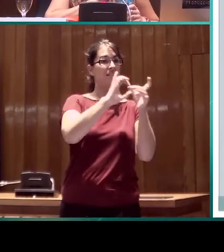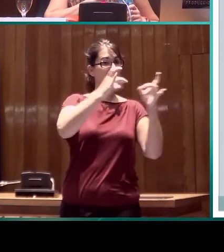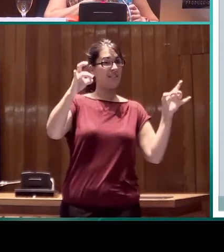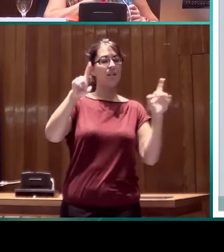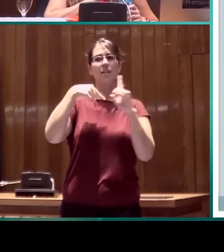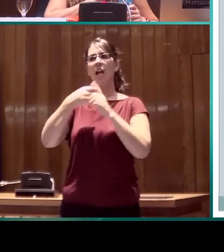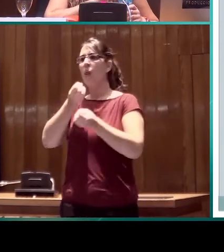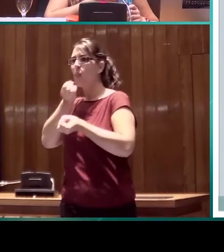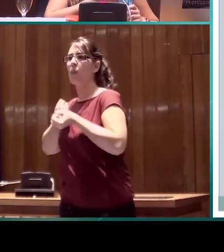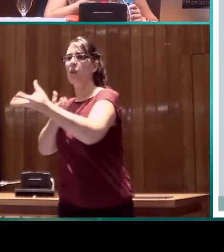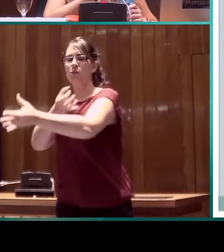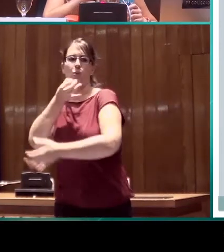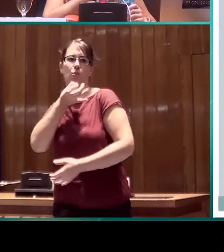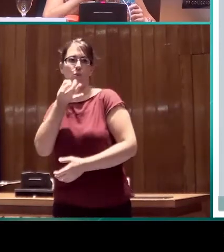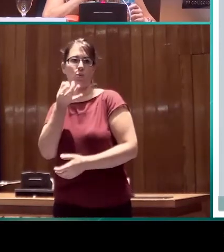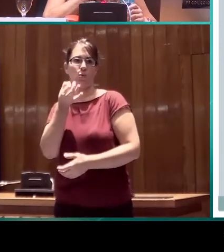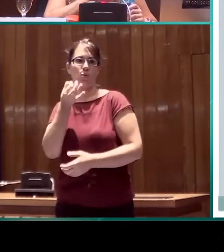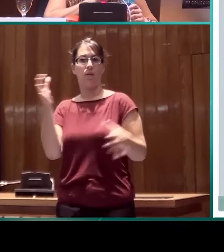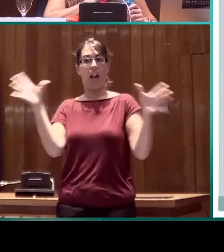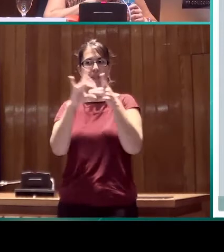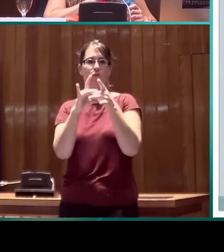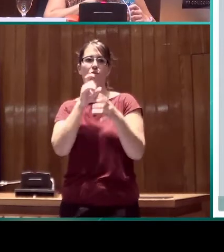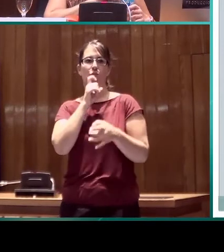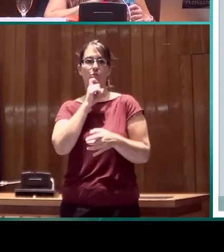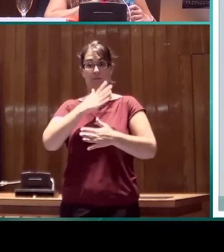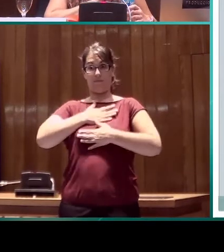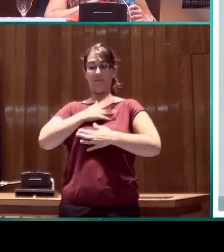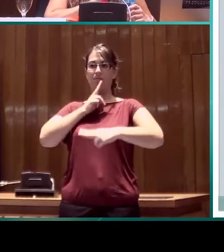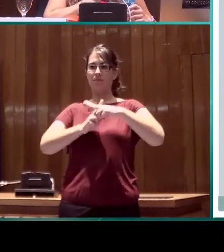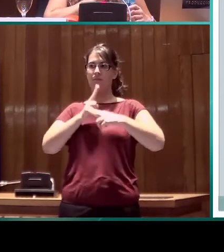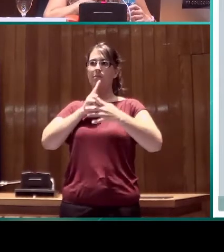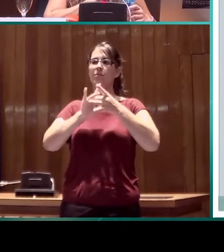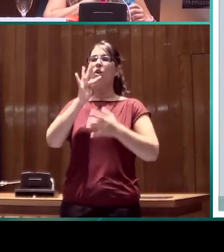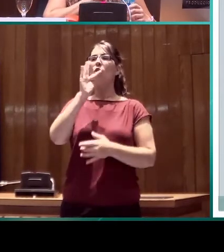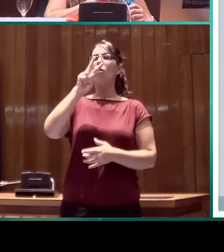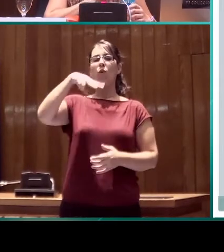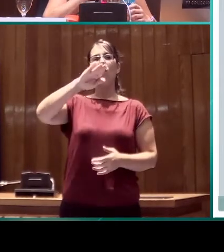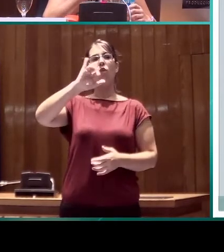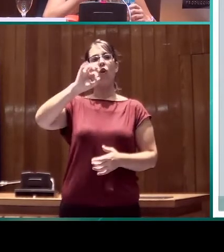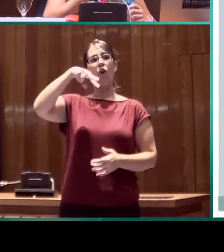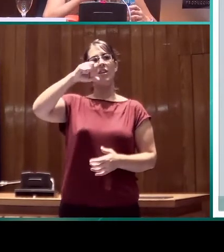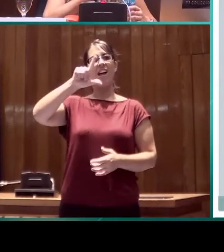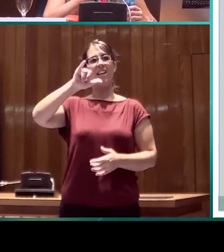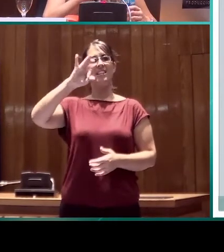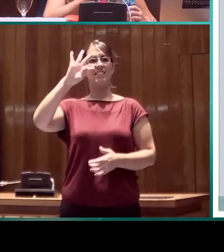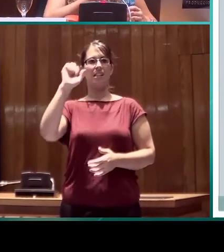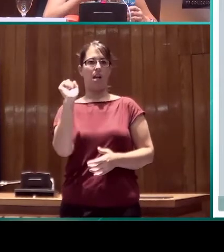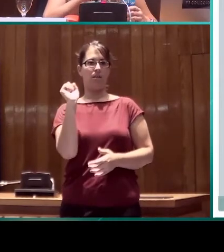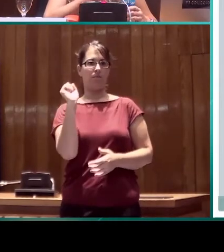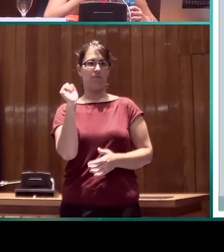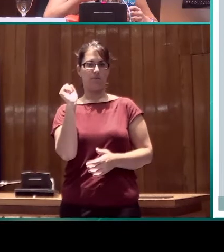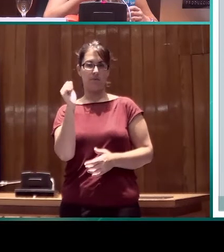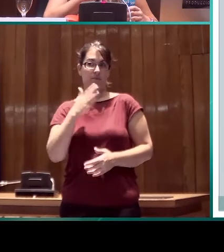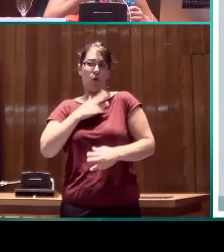concepción de la gramática que los lingüistas llamamos funcionalista. Esto quiere decir que la manera